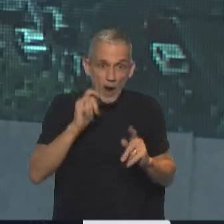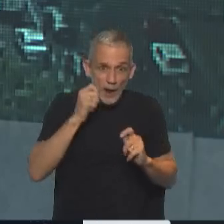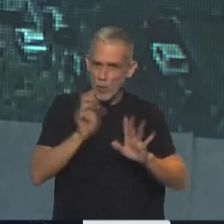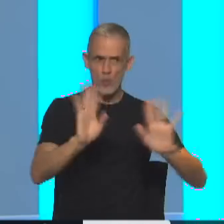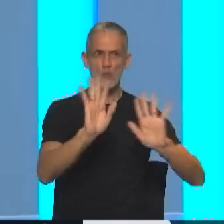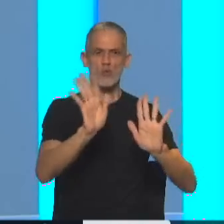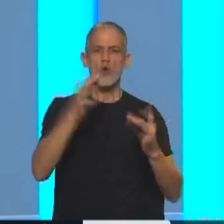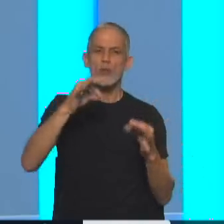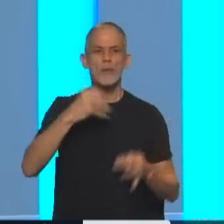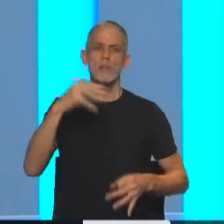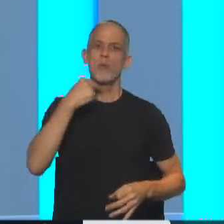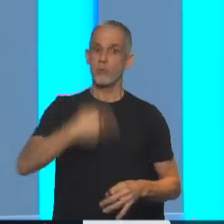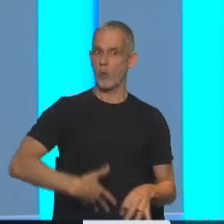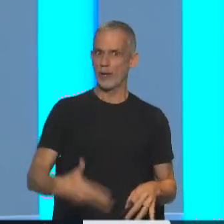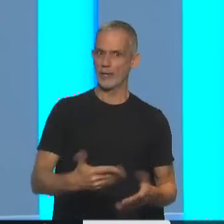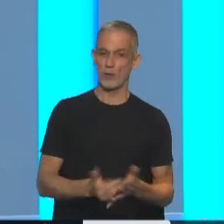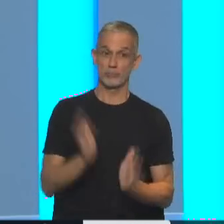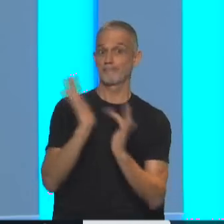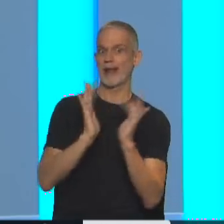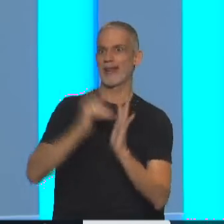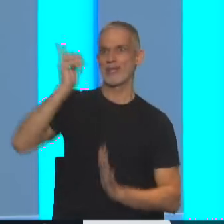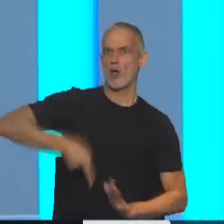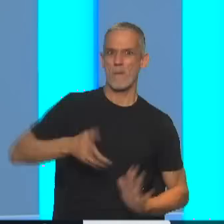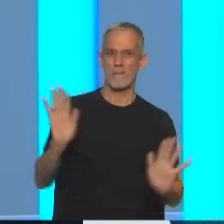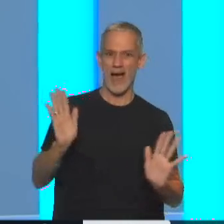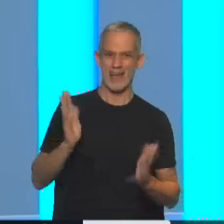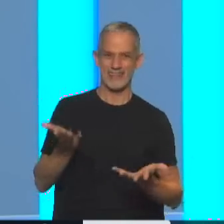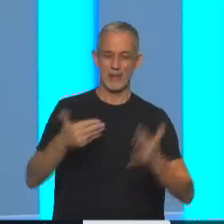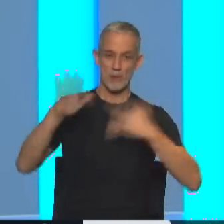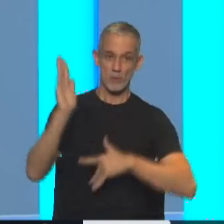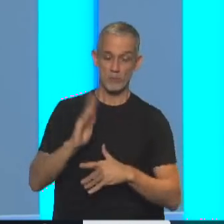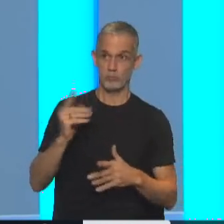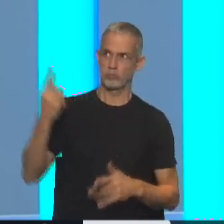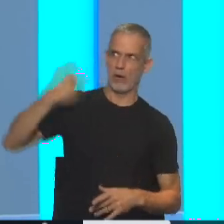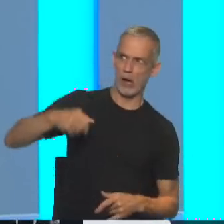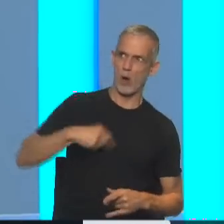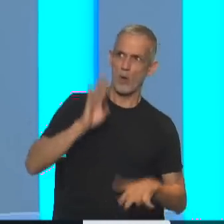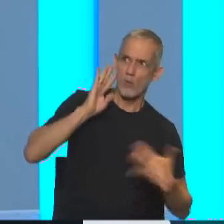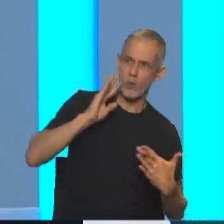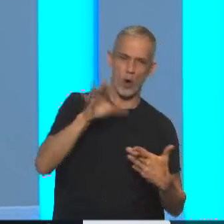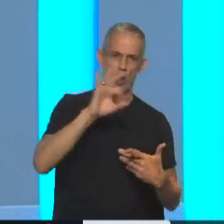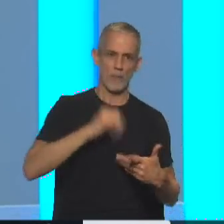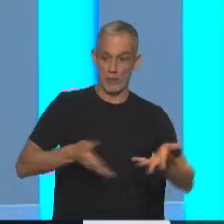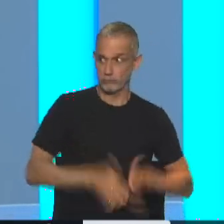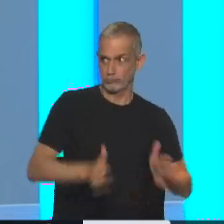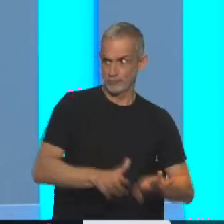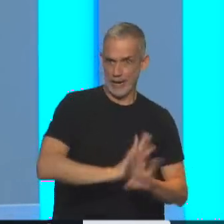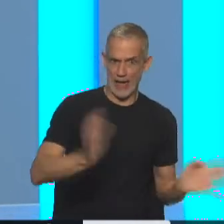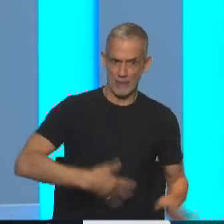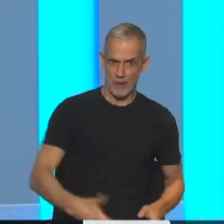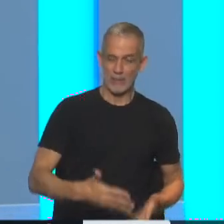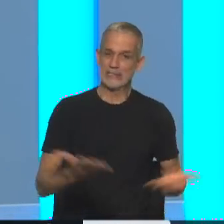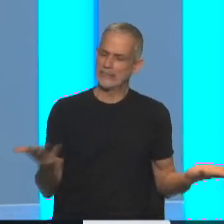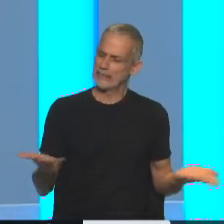por el el placer, supuesto. Bueno, esto es un mandato religioso, ¿no? La sexualidad con la reproducción y si no, está mal. Bueno, hay tantas cosas que hay